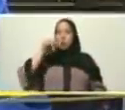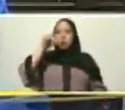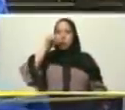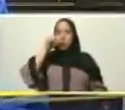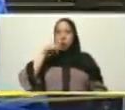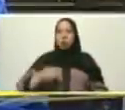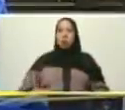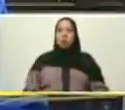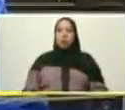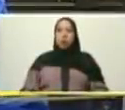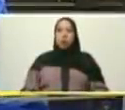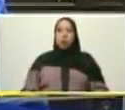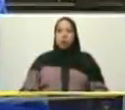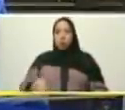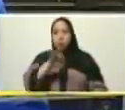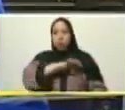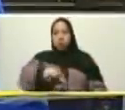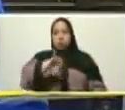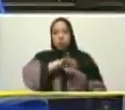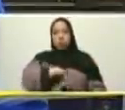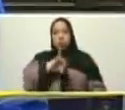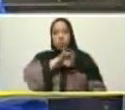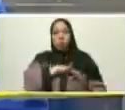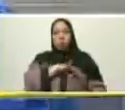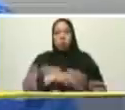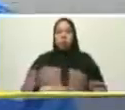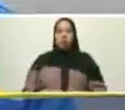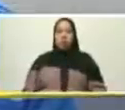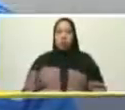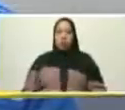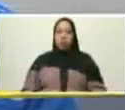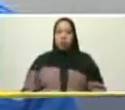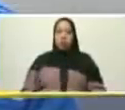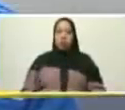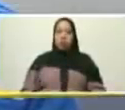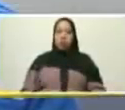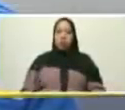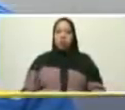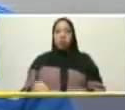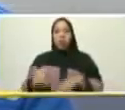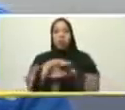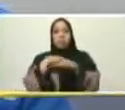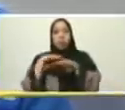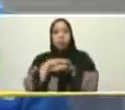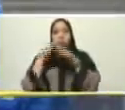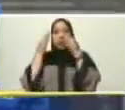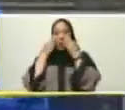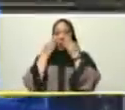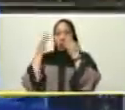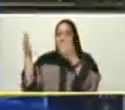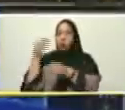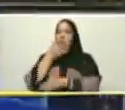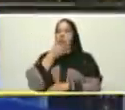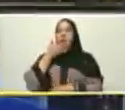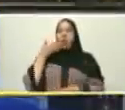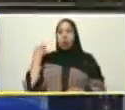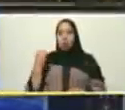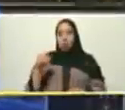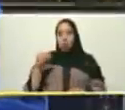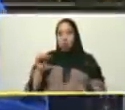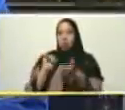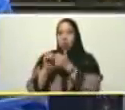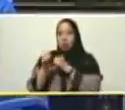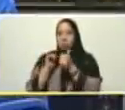vicepresidente del socialismo social y territorial ministro de la juventud y del deporte